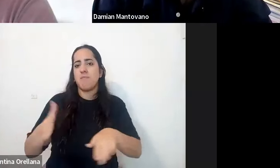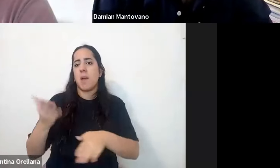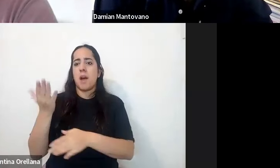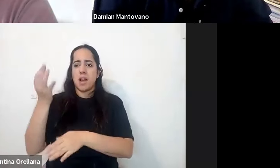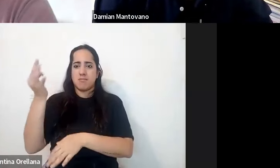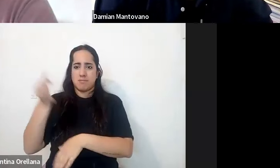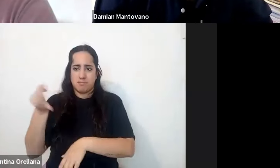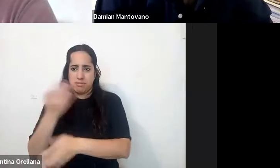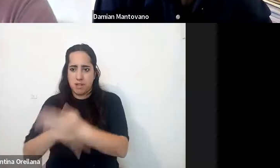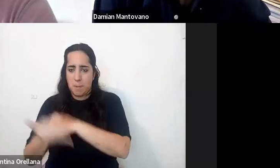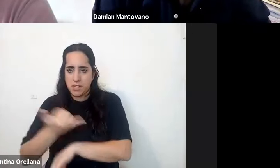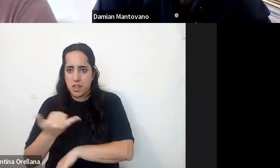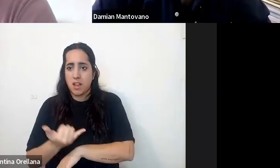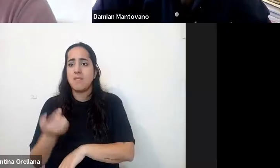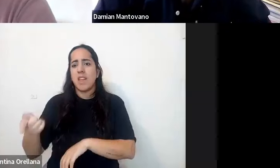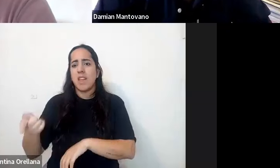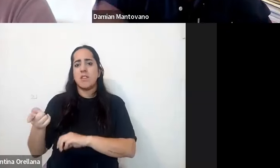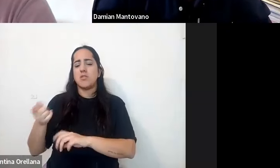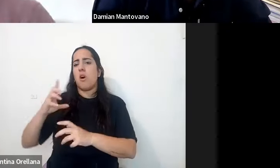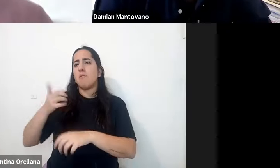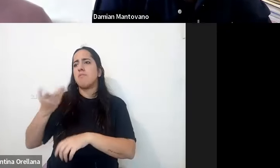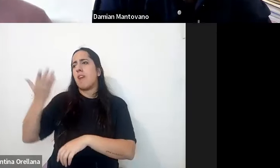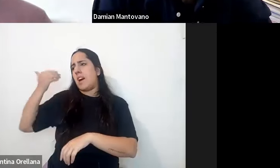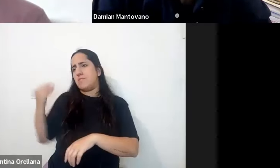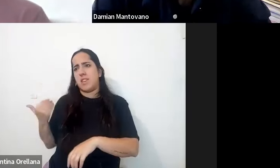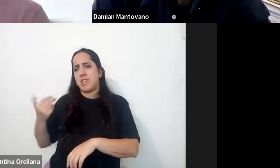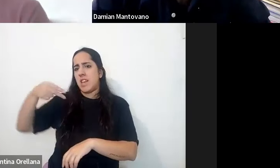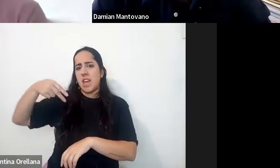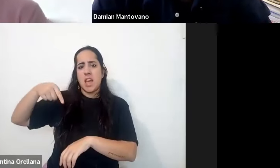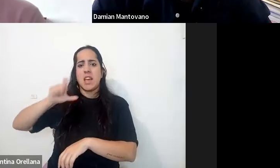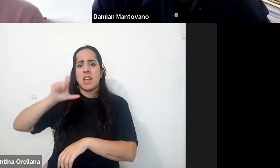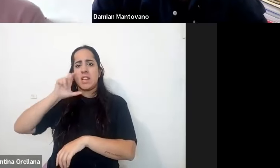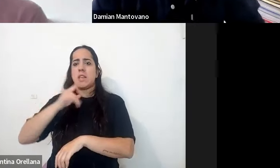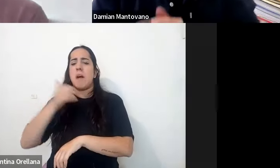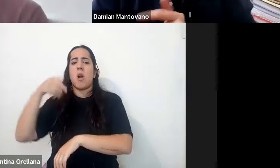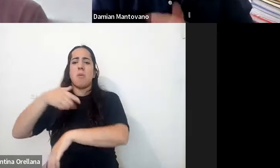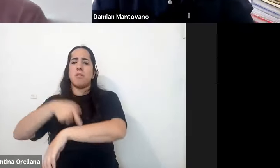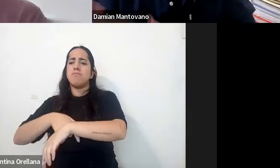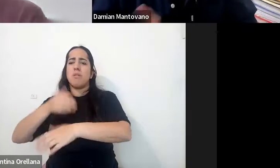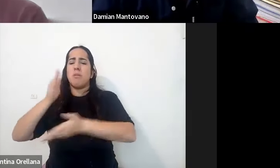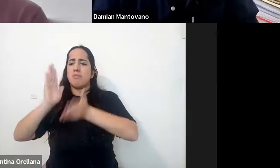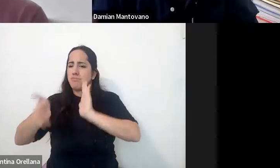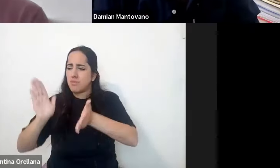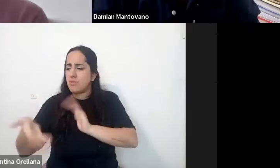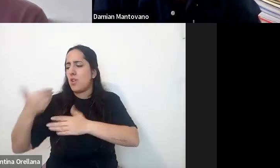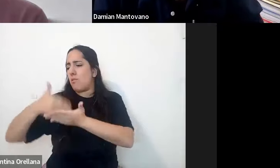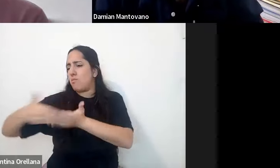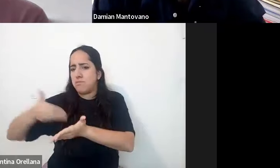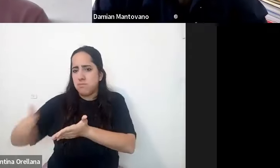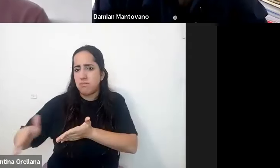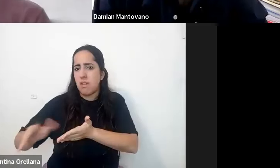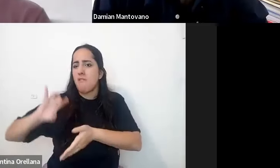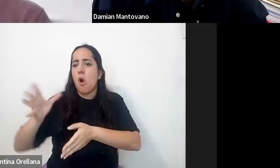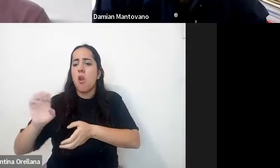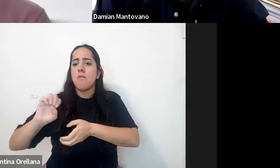otros modelos teóricos que eran los que venían hablando de NIS más del lado de la rehabilitación o de la exclusión mismo de otros conceptos de